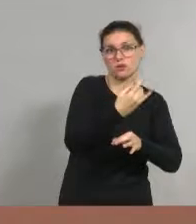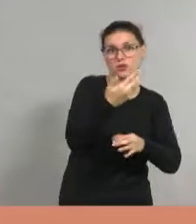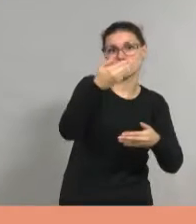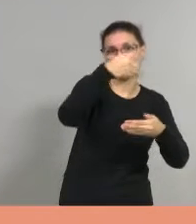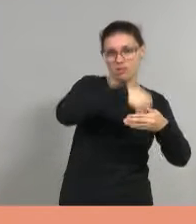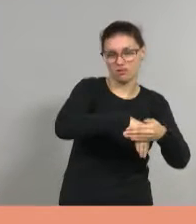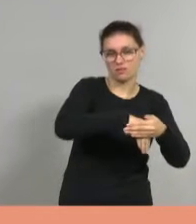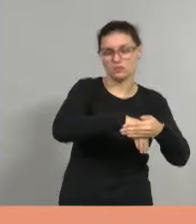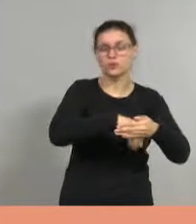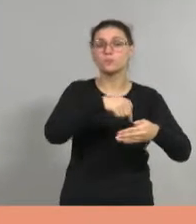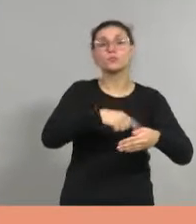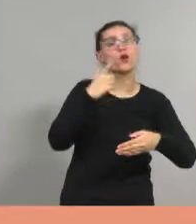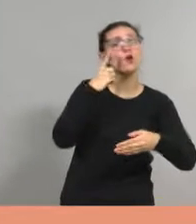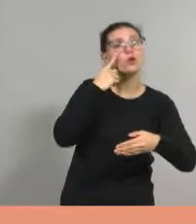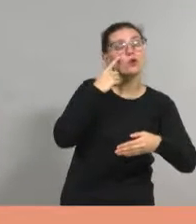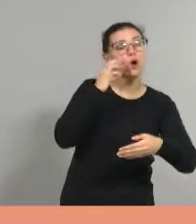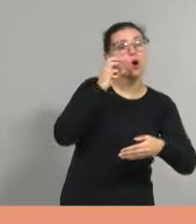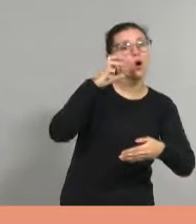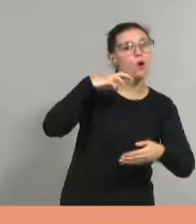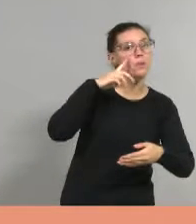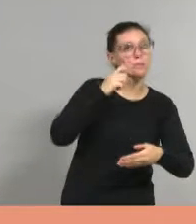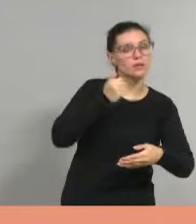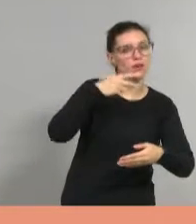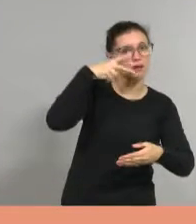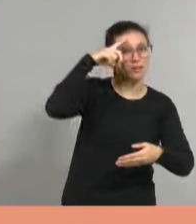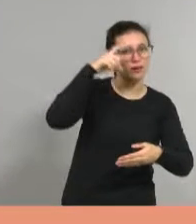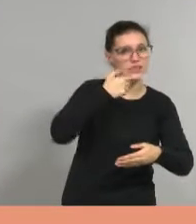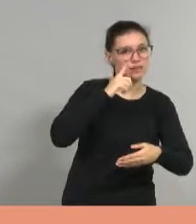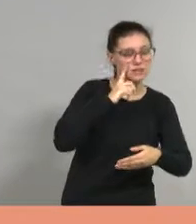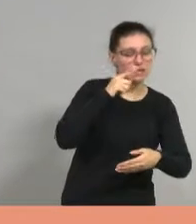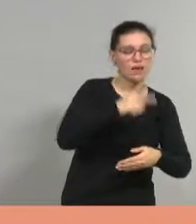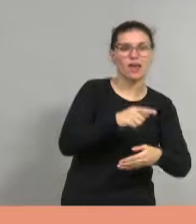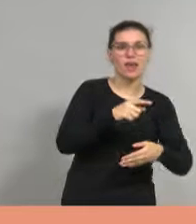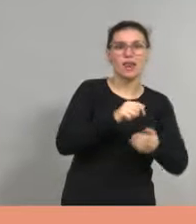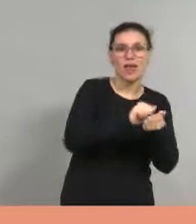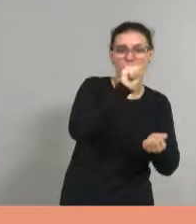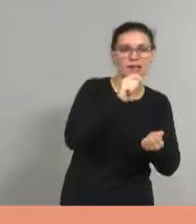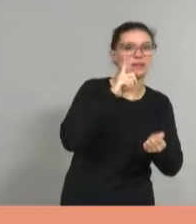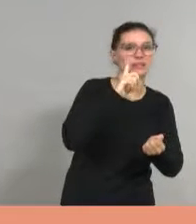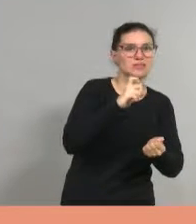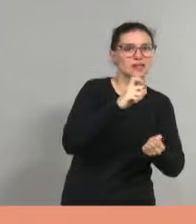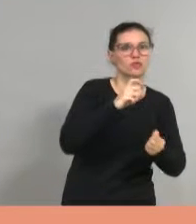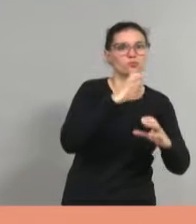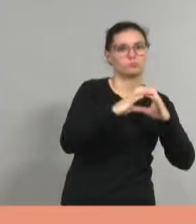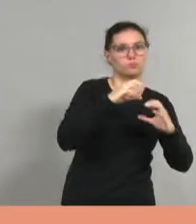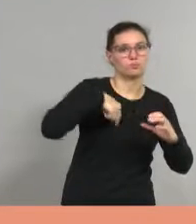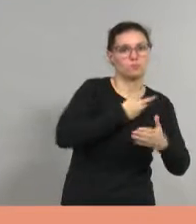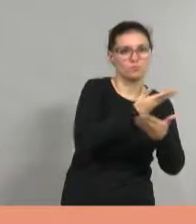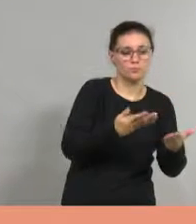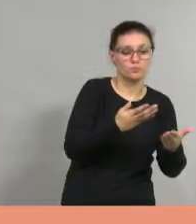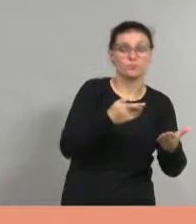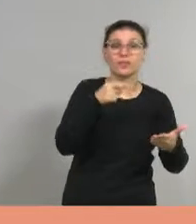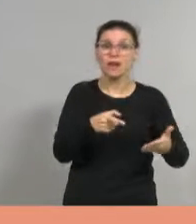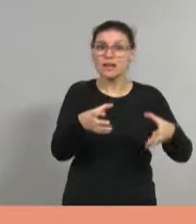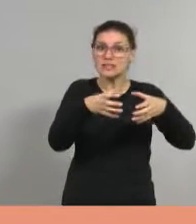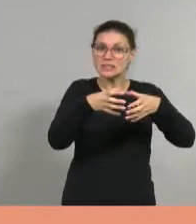Hoy conocemos a Maximiliano Orpianessi, heresado de la Licenciatura en Comunicación Social e integrante de la Comisión Directiva del Centro de